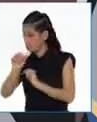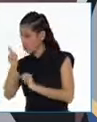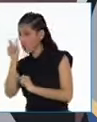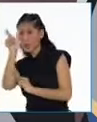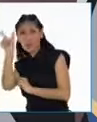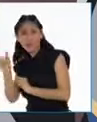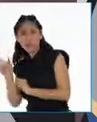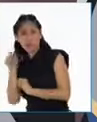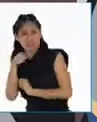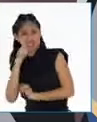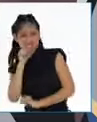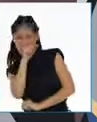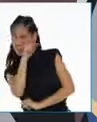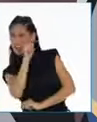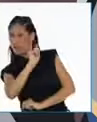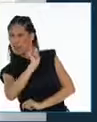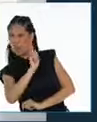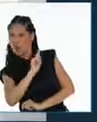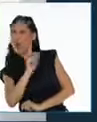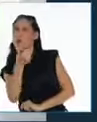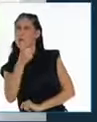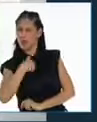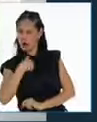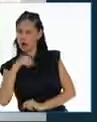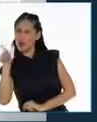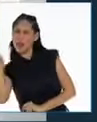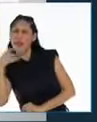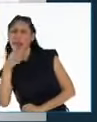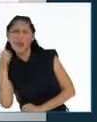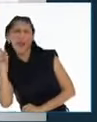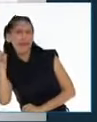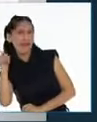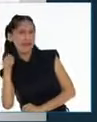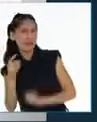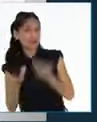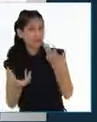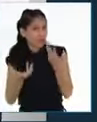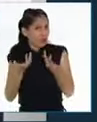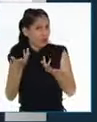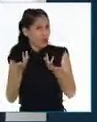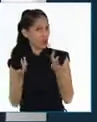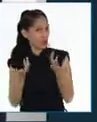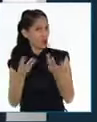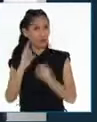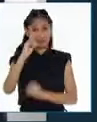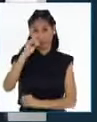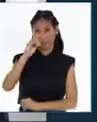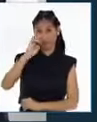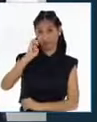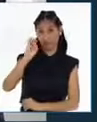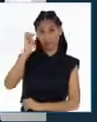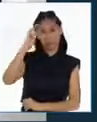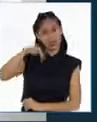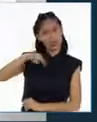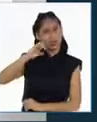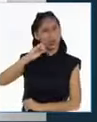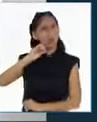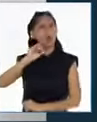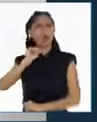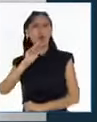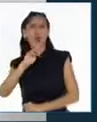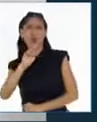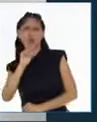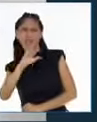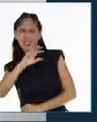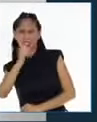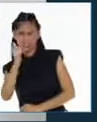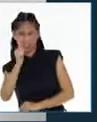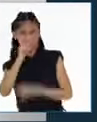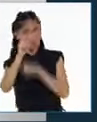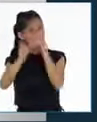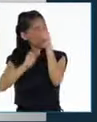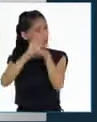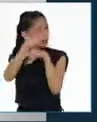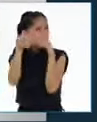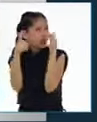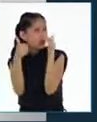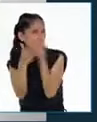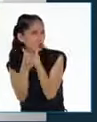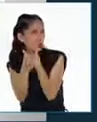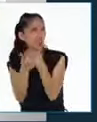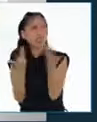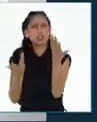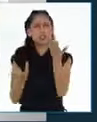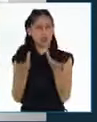algo. ¿Demo qué? La democracia es una forma de gobernar donde los ciudadanos y ciudadanas participan en la vía